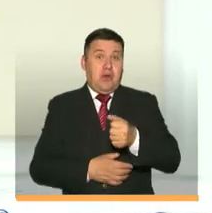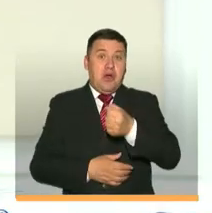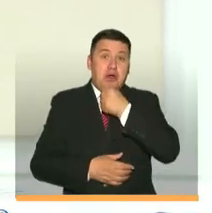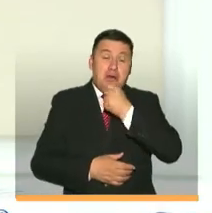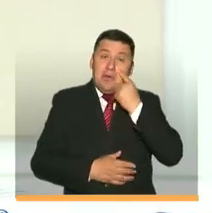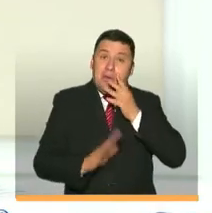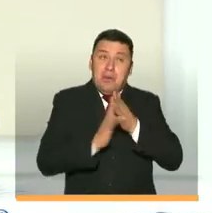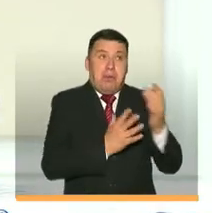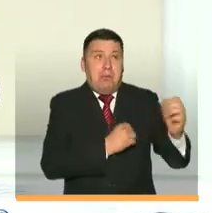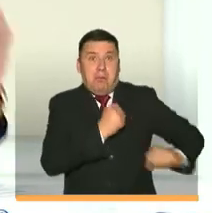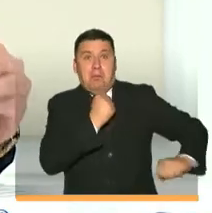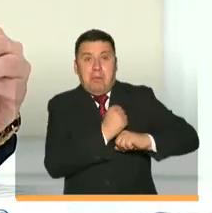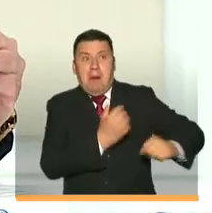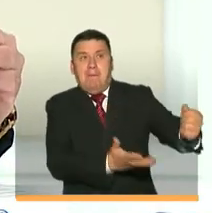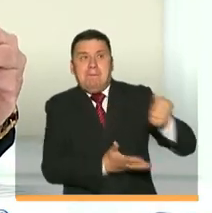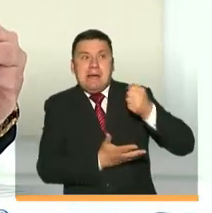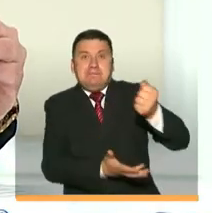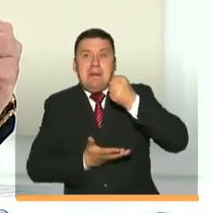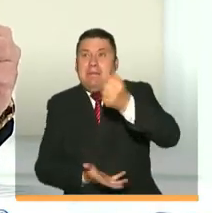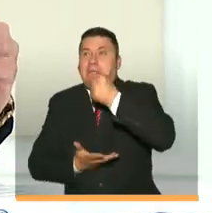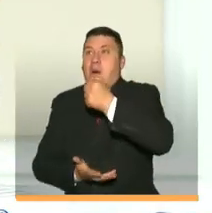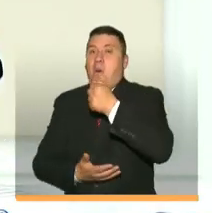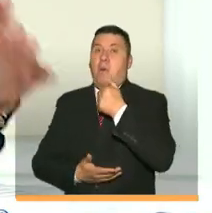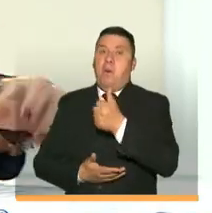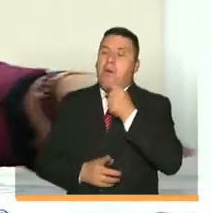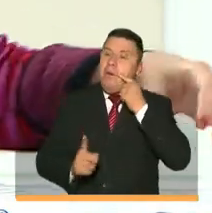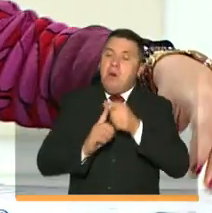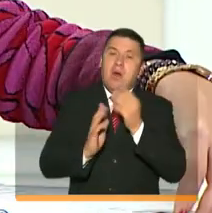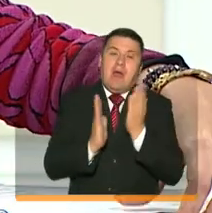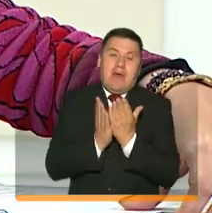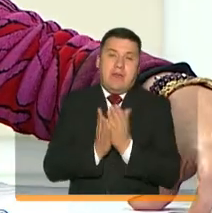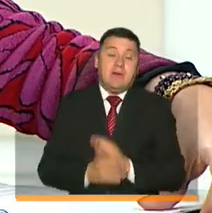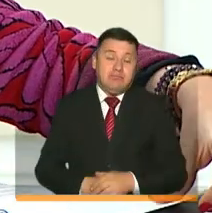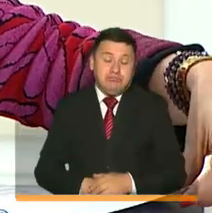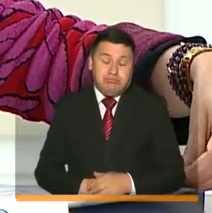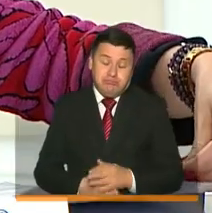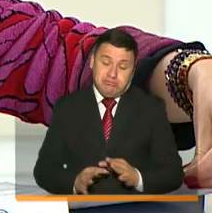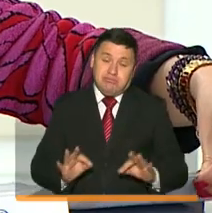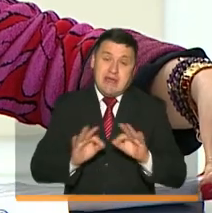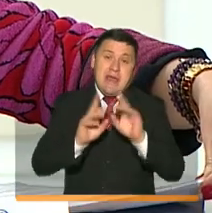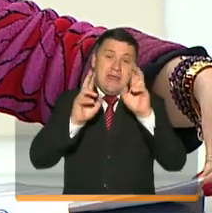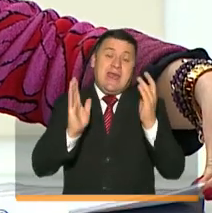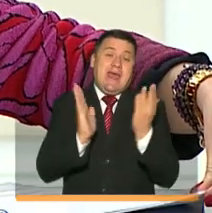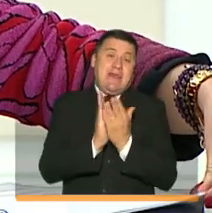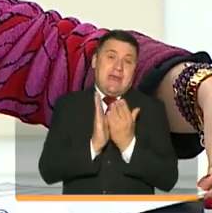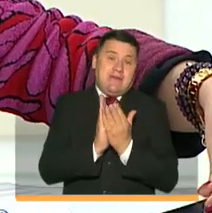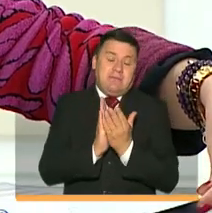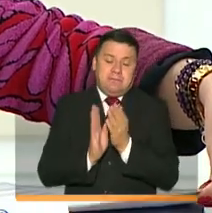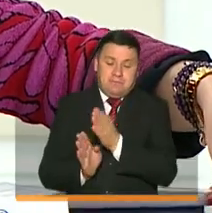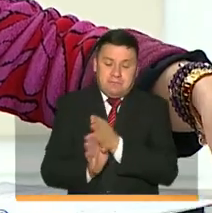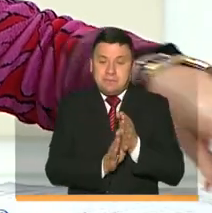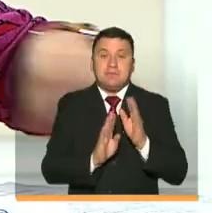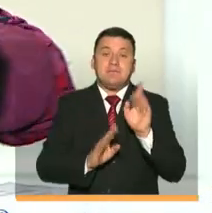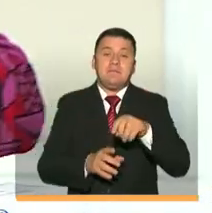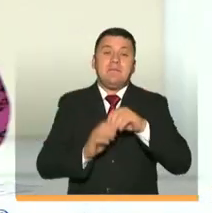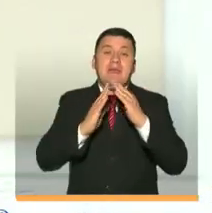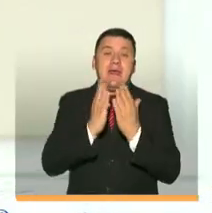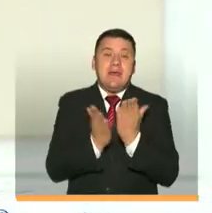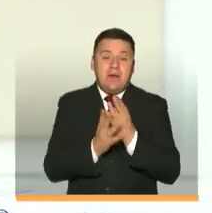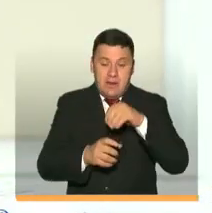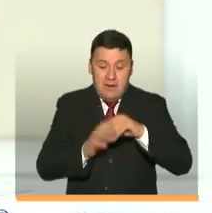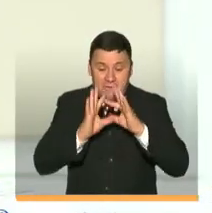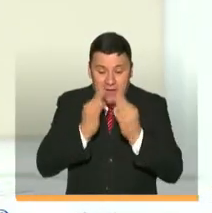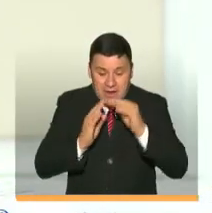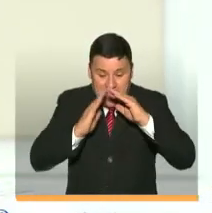del balance, son noticias de esta semana y pasar a compartir un tema que tiene mucho que ver con educación en casa. Y es decirle a la familia